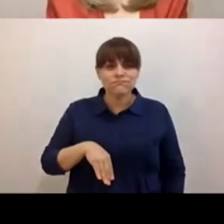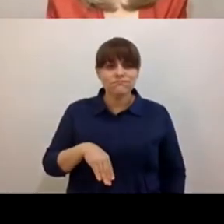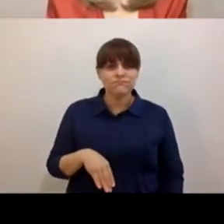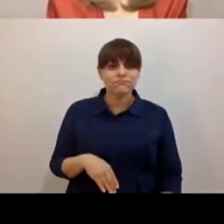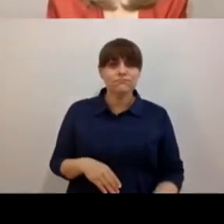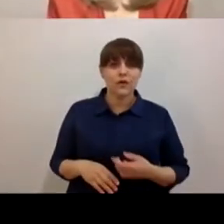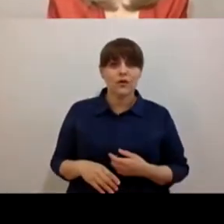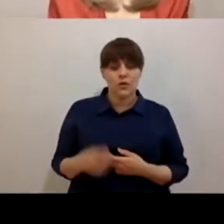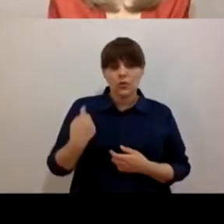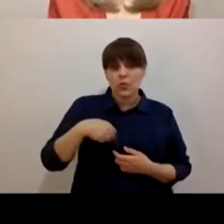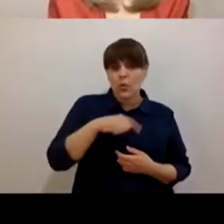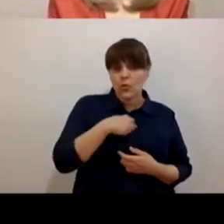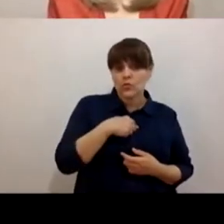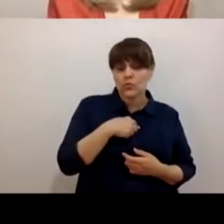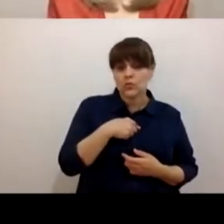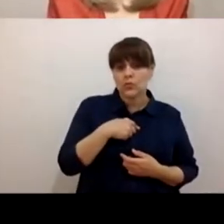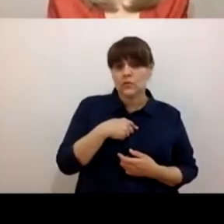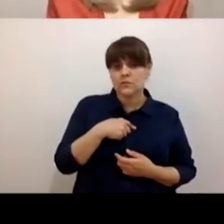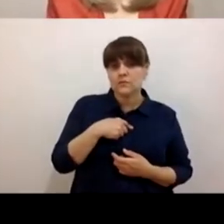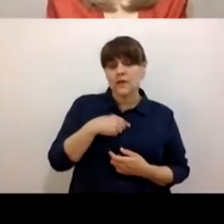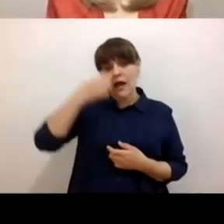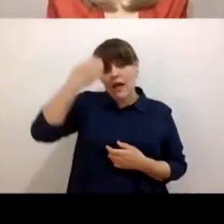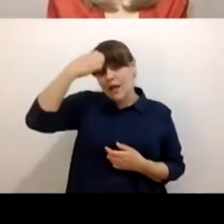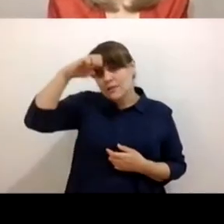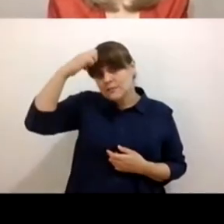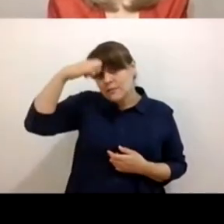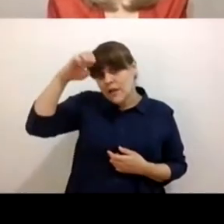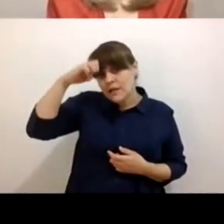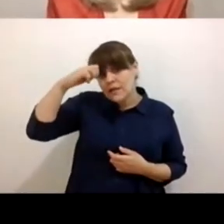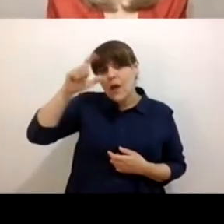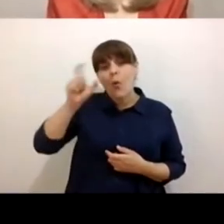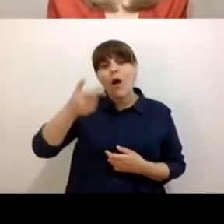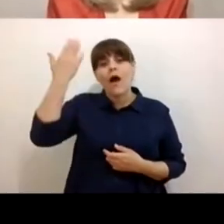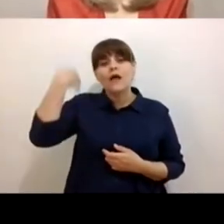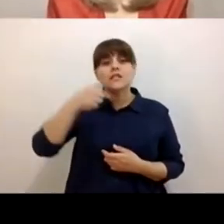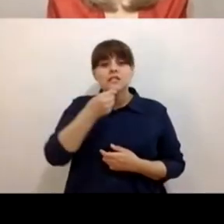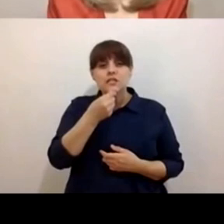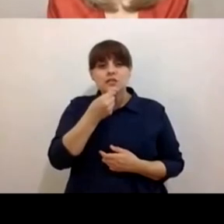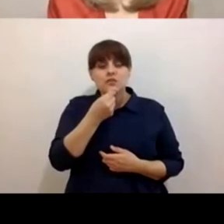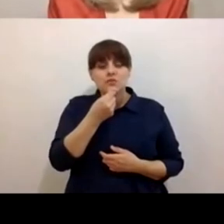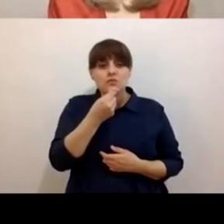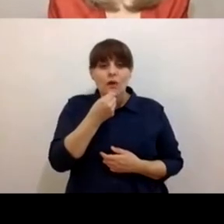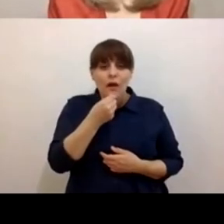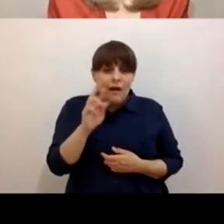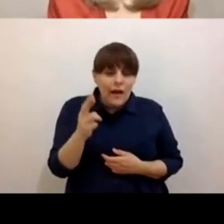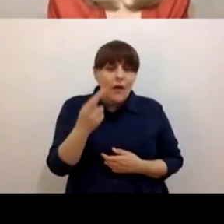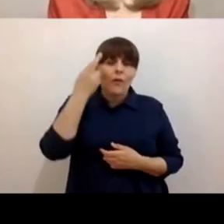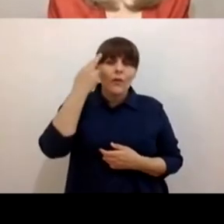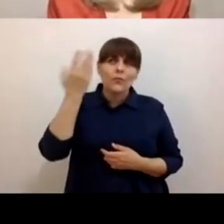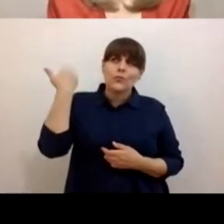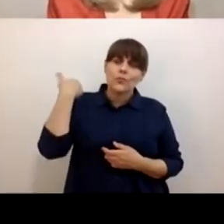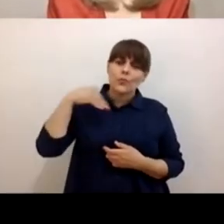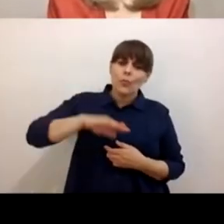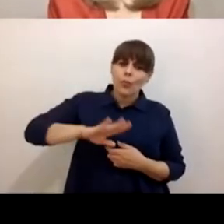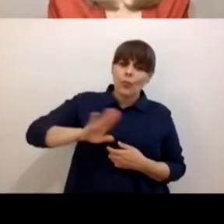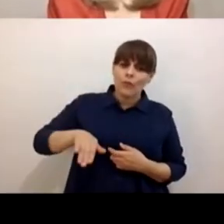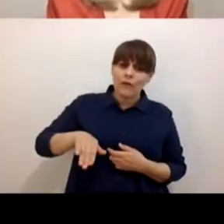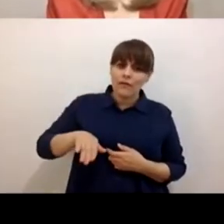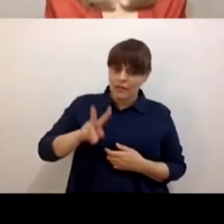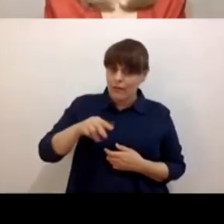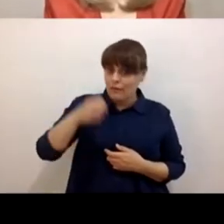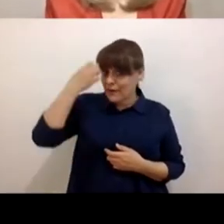Quienes vivimos muertes en nuestra infancia, sin duda es un evento que nos